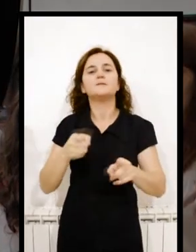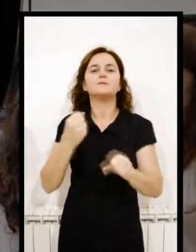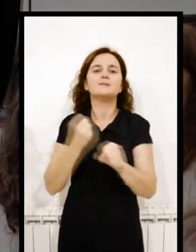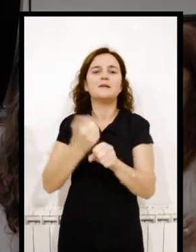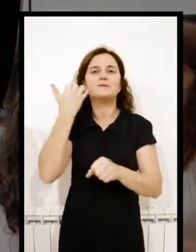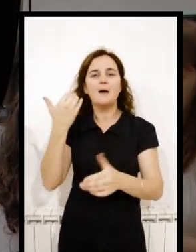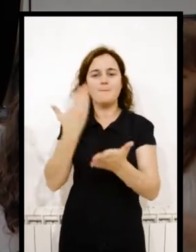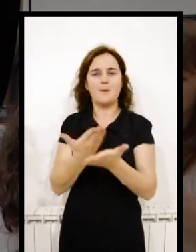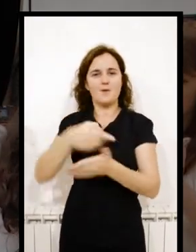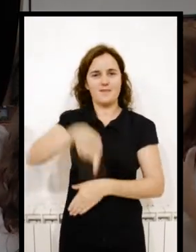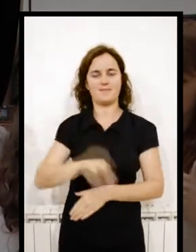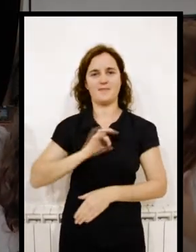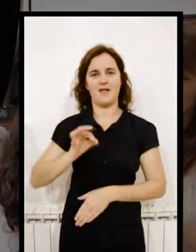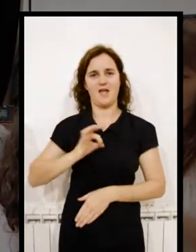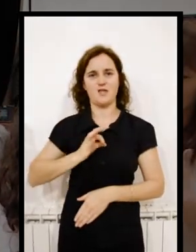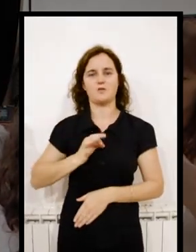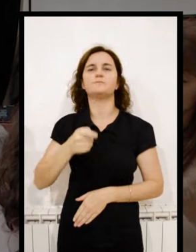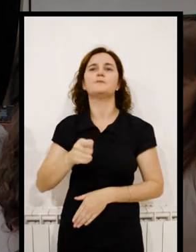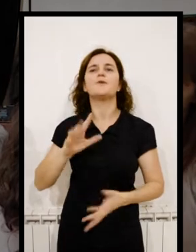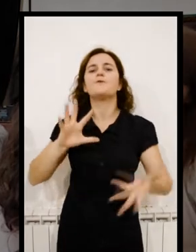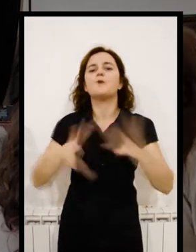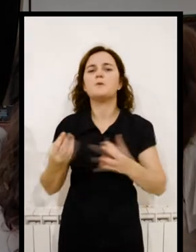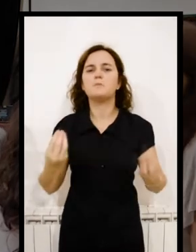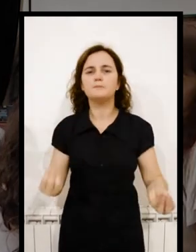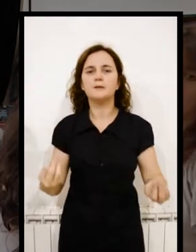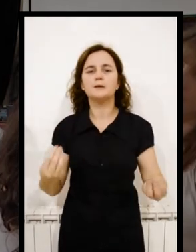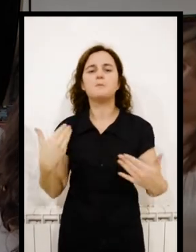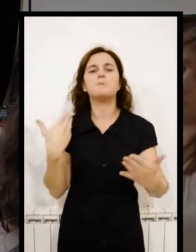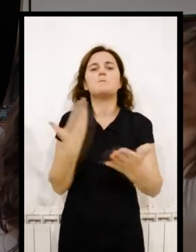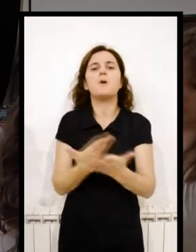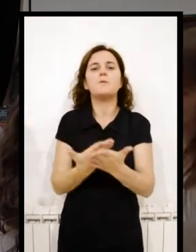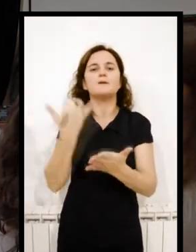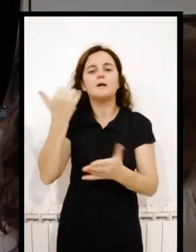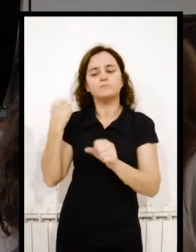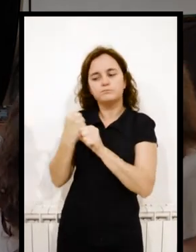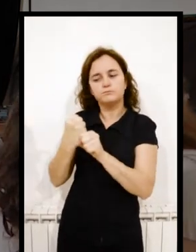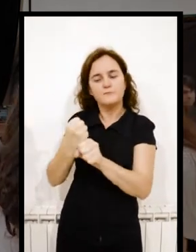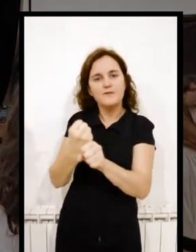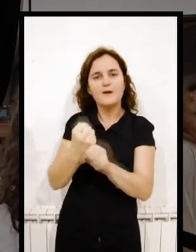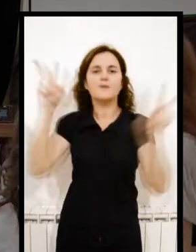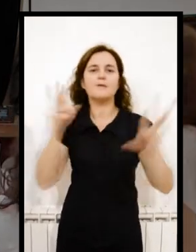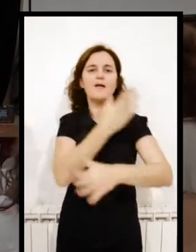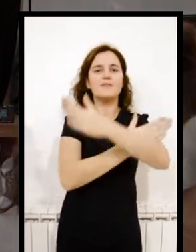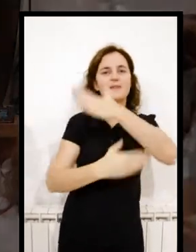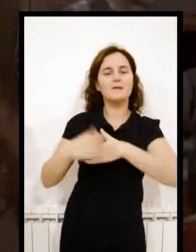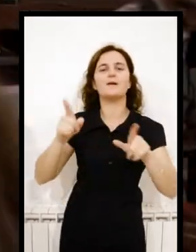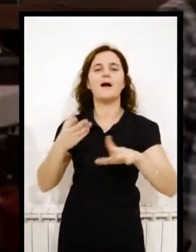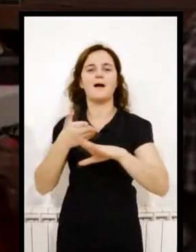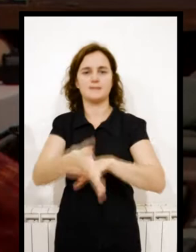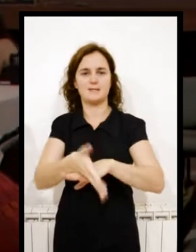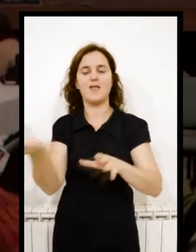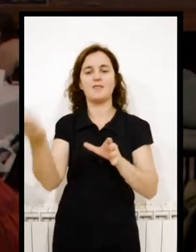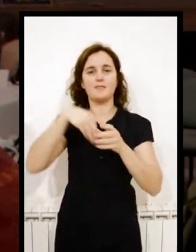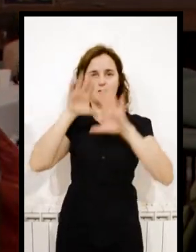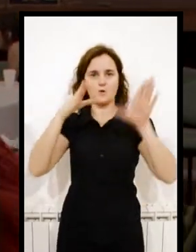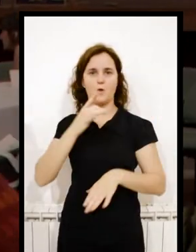parte de lo que nos propusimos este año como una de las maneras de fortalecer el trabajo respecto a discapacidad y